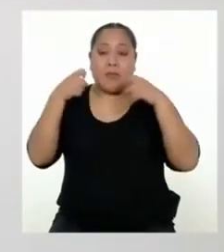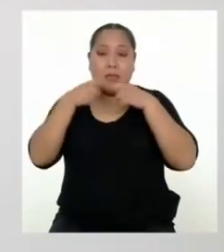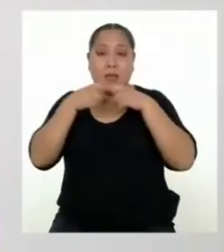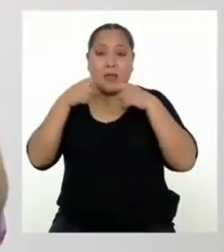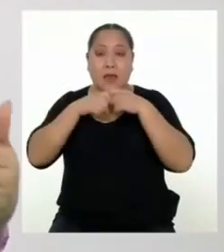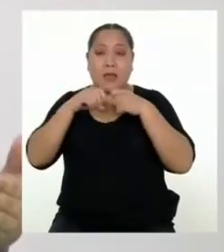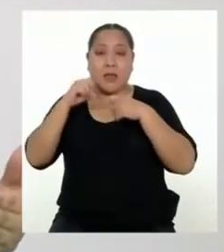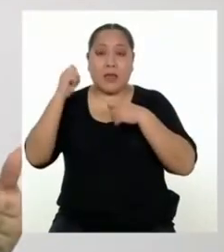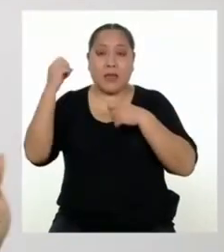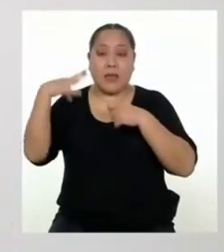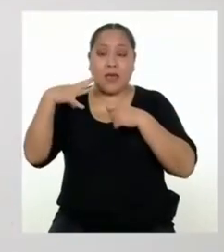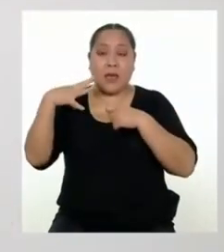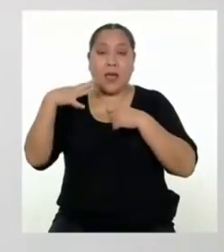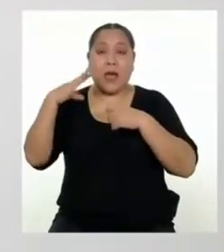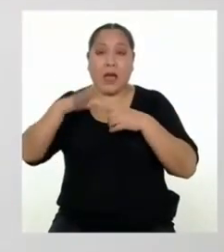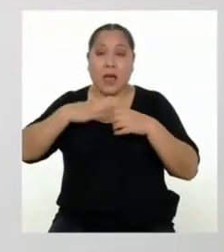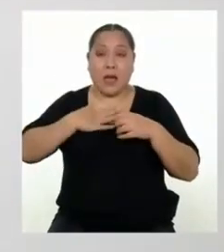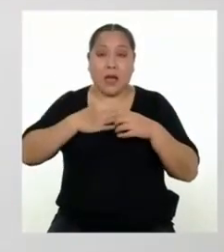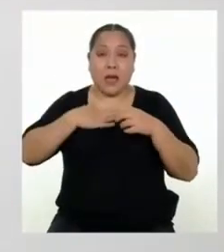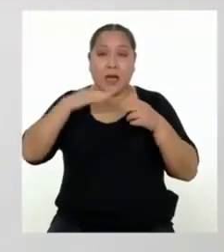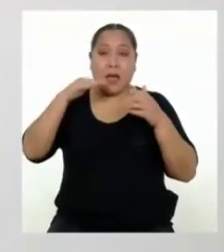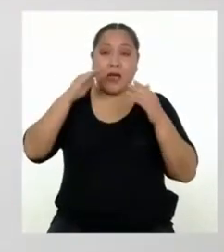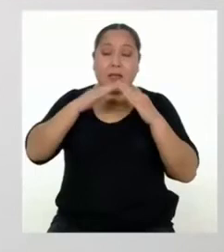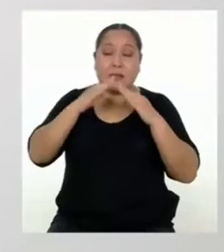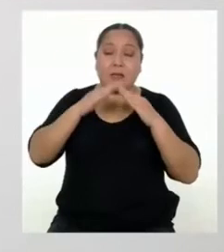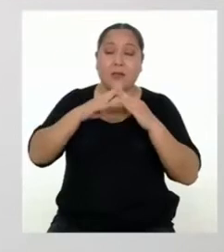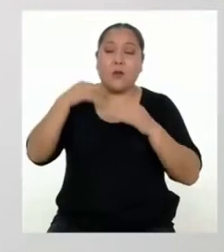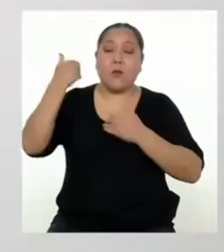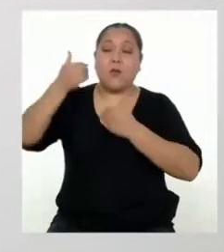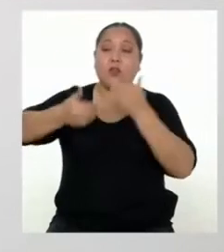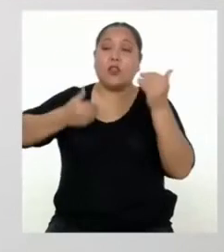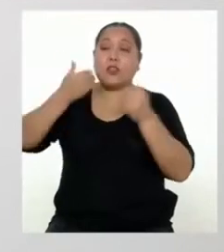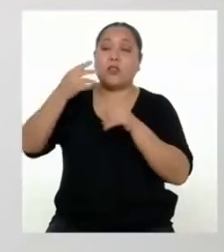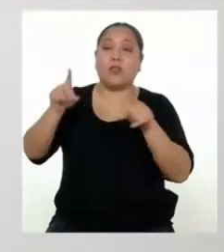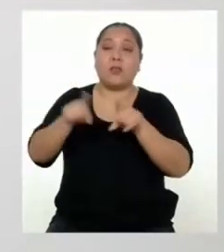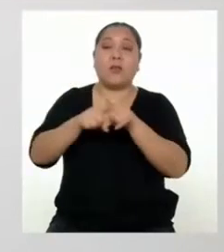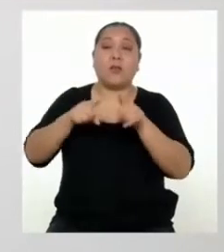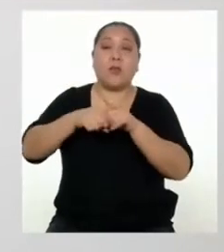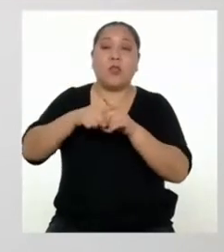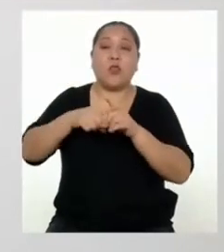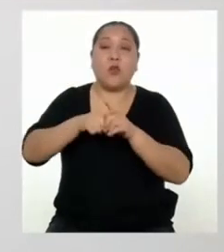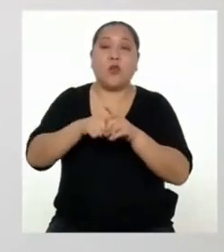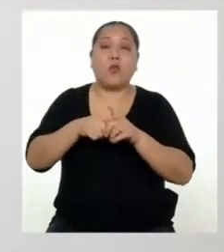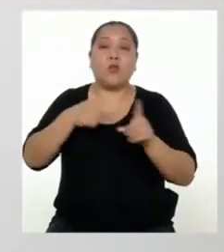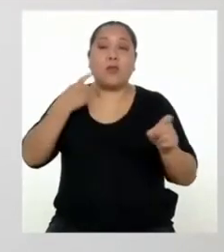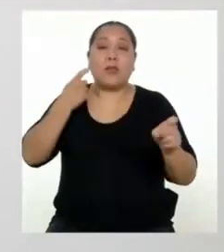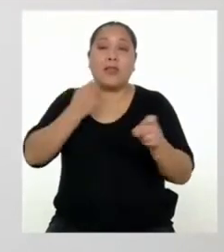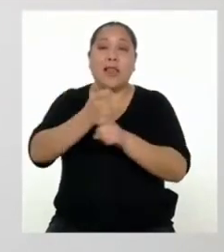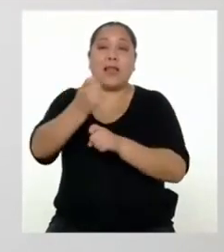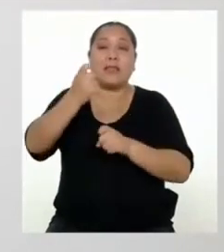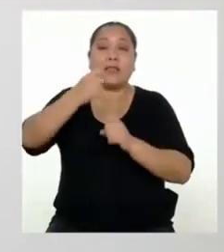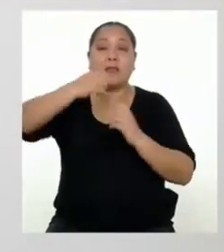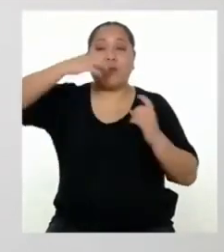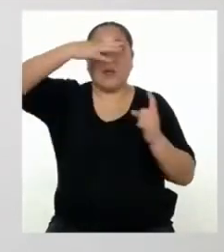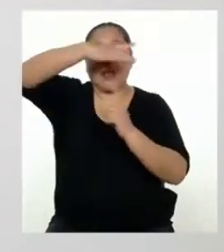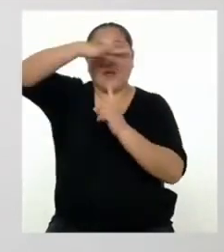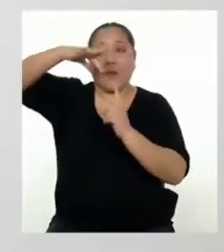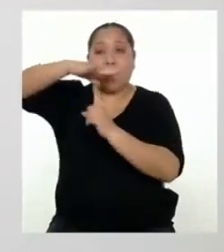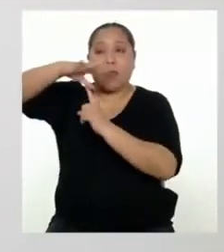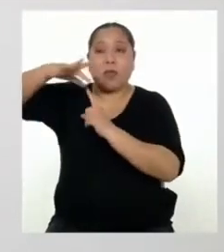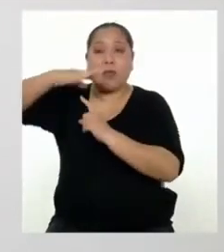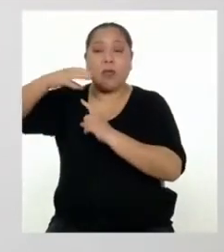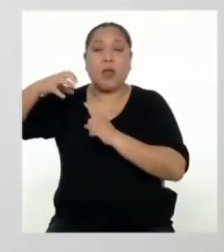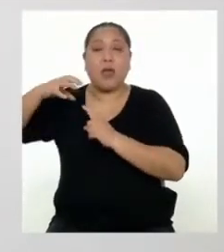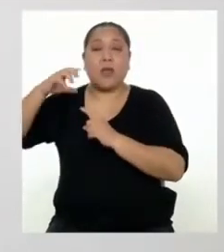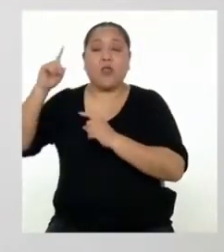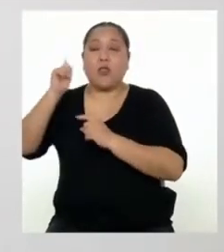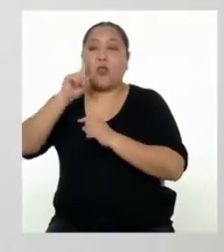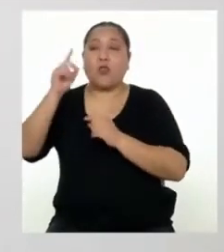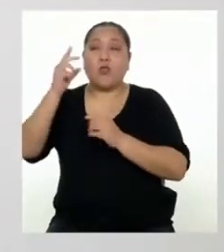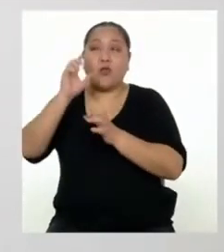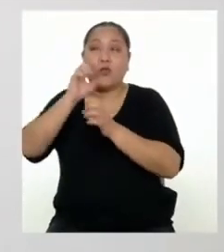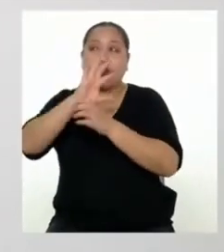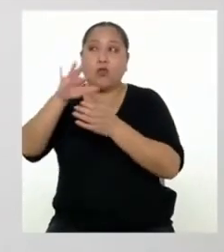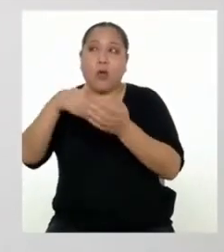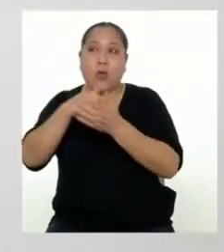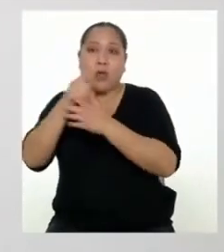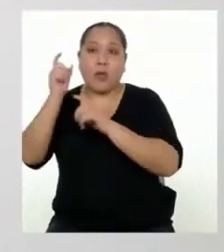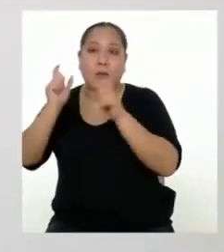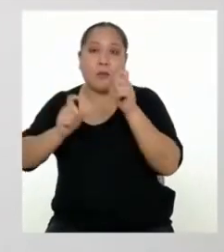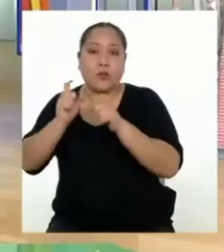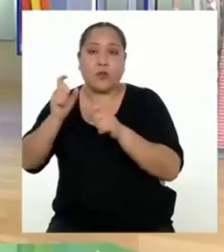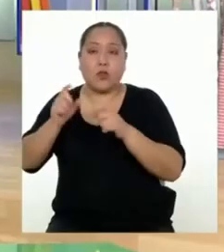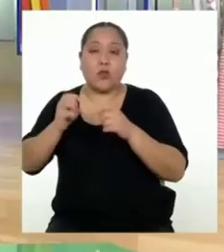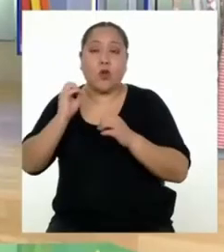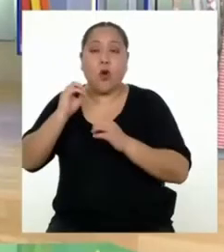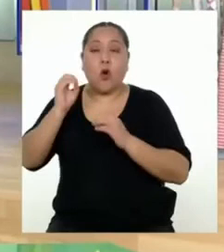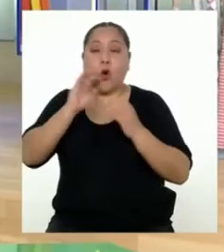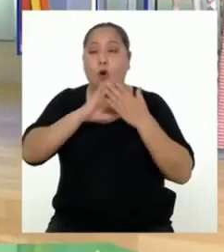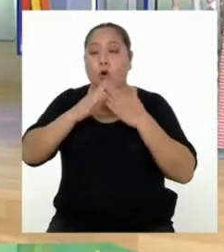además del proceso complejo, hay un impacto en el ambiente y aún así, no todas las personas ni comunidades cuentan con